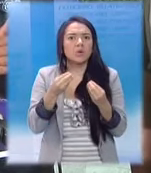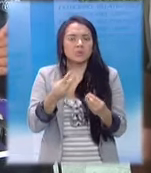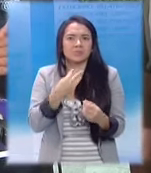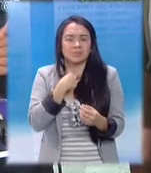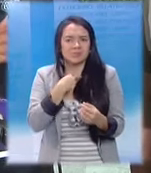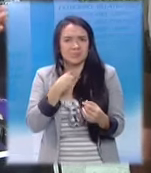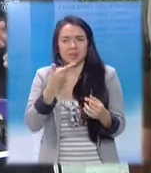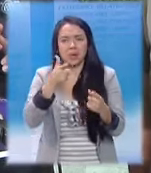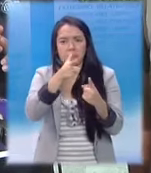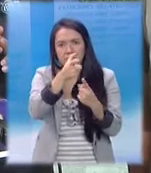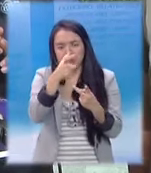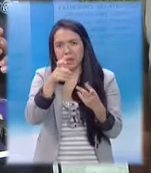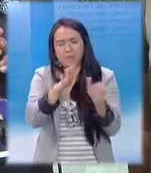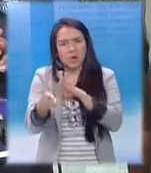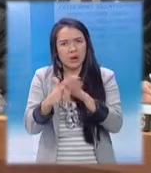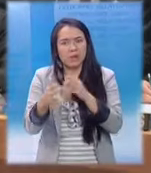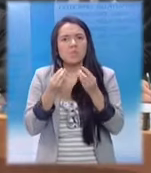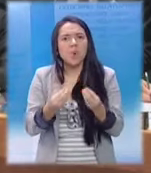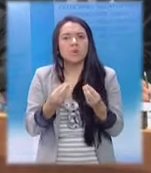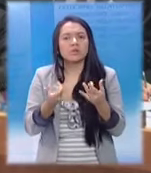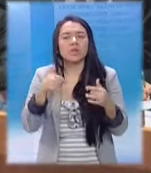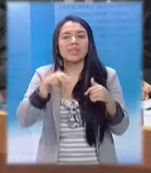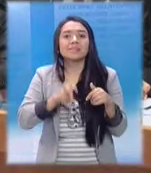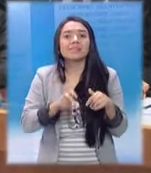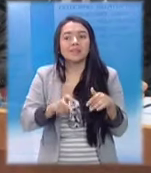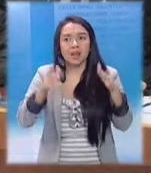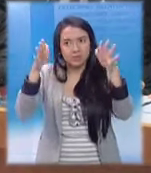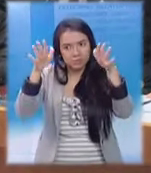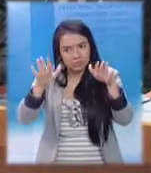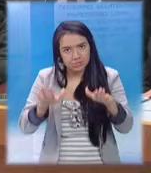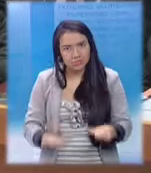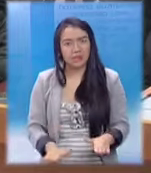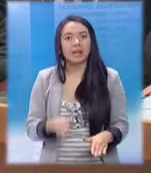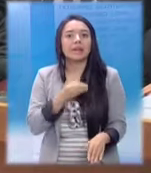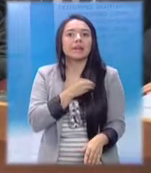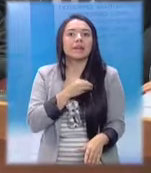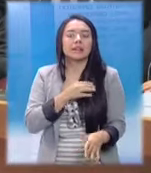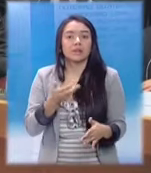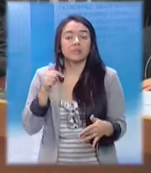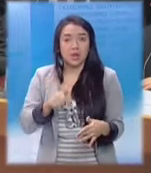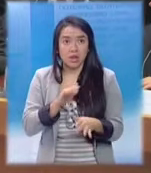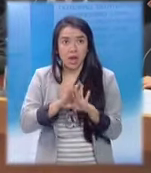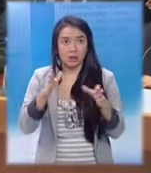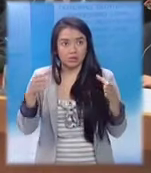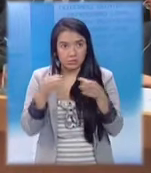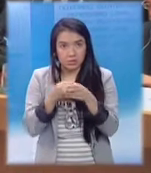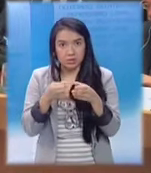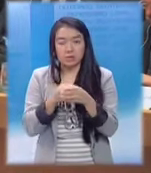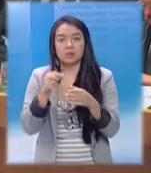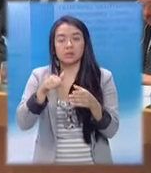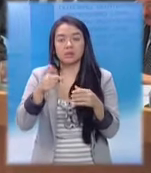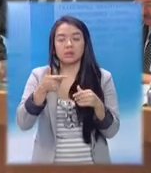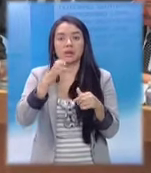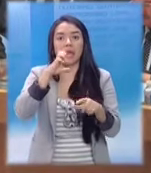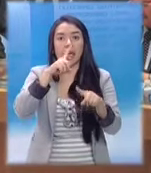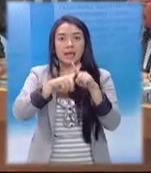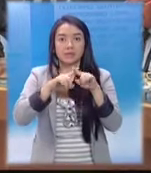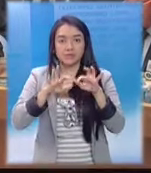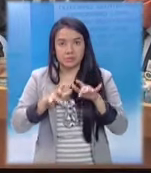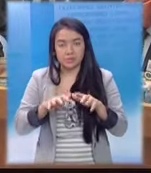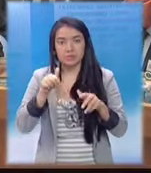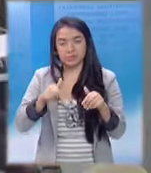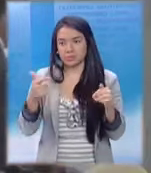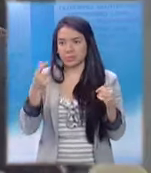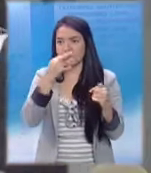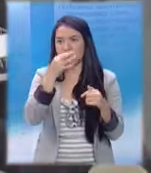tasa de homicidios en toda América Latina. El presidente también atendió un foro en el que participó la exsecretaria de Estado Hillary